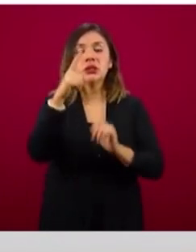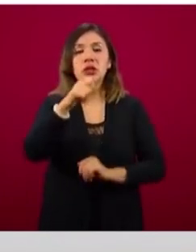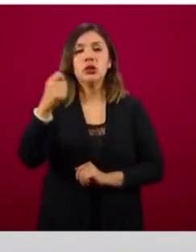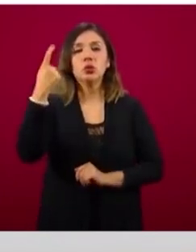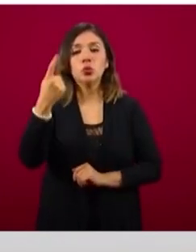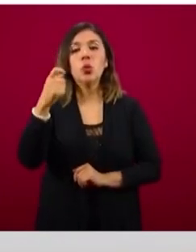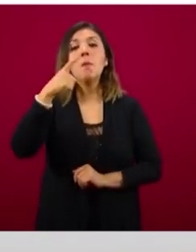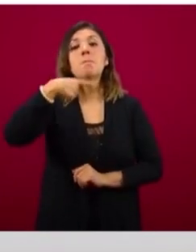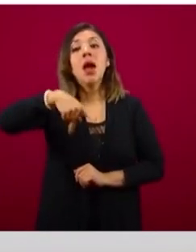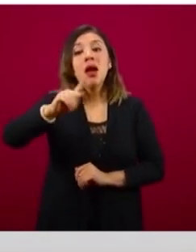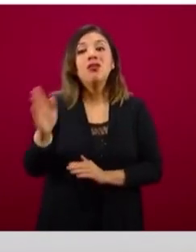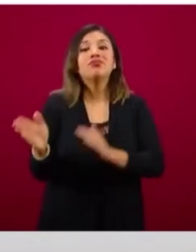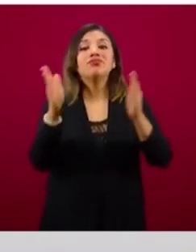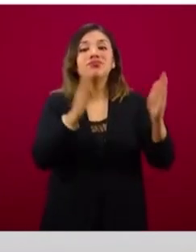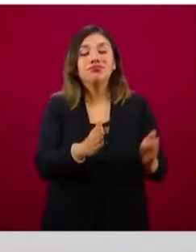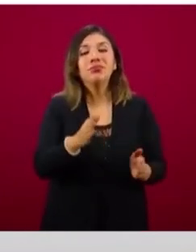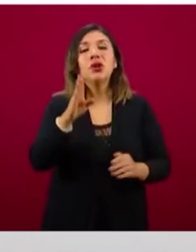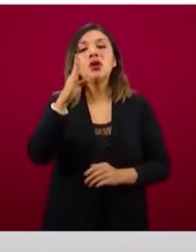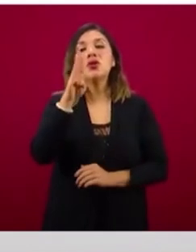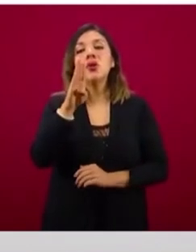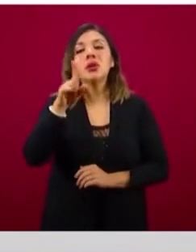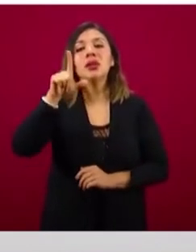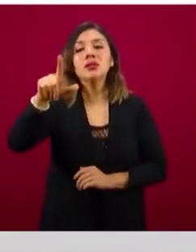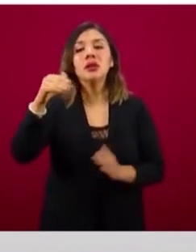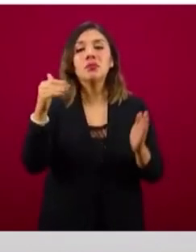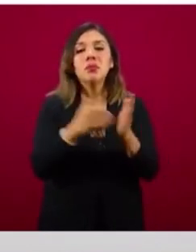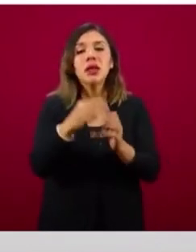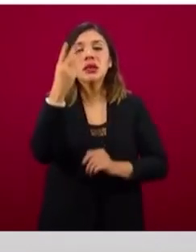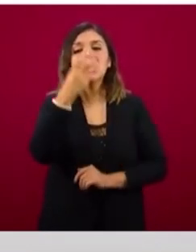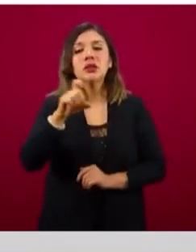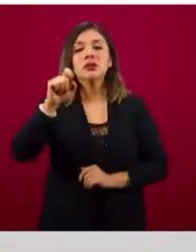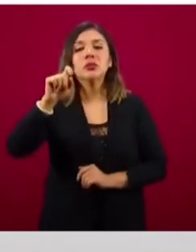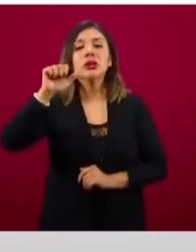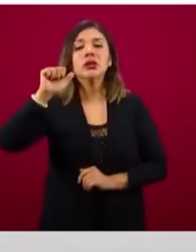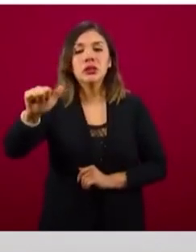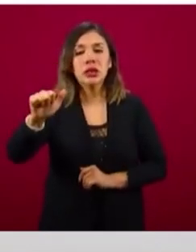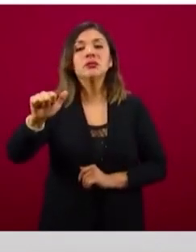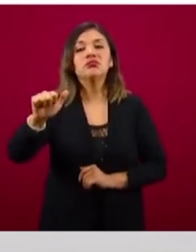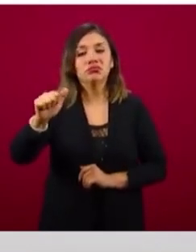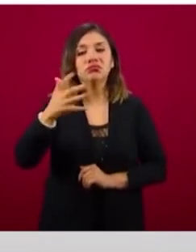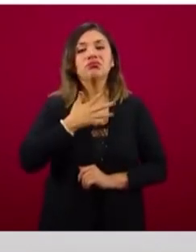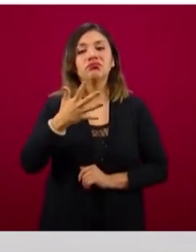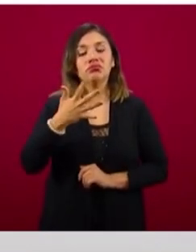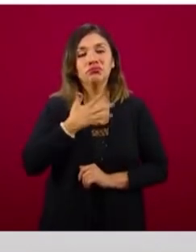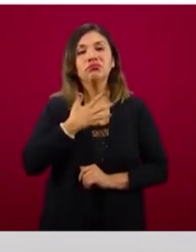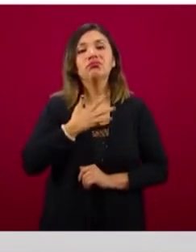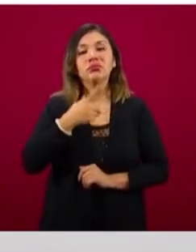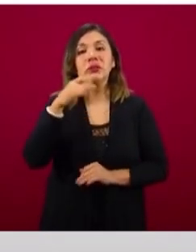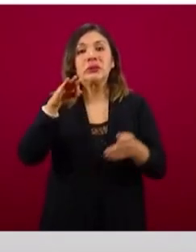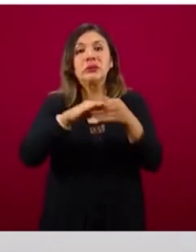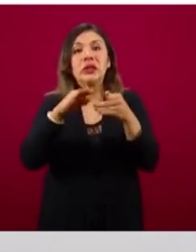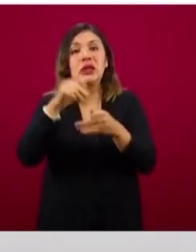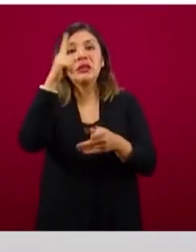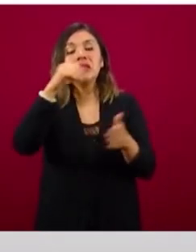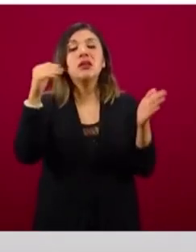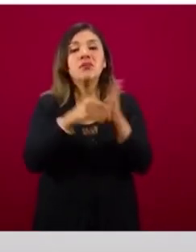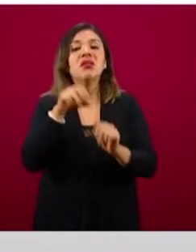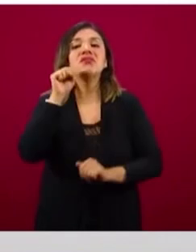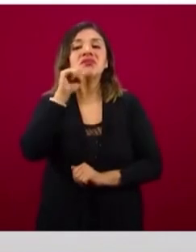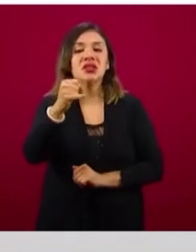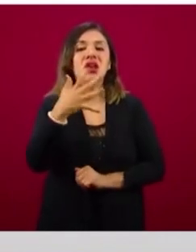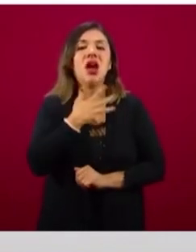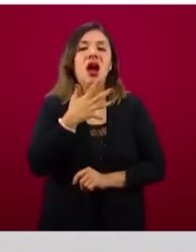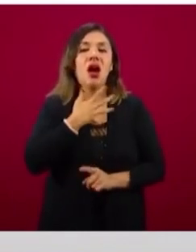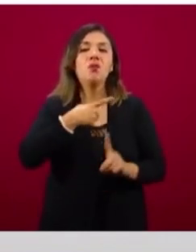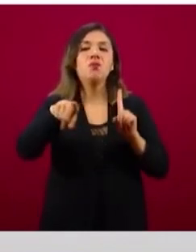del otro lado tenemos 97 mil 326, nos estamos acercando también a los 100 mil casos confirmados en